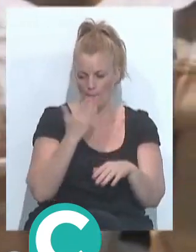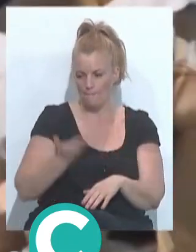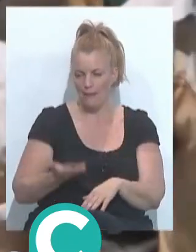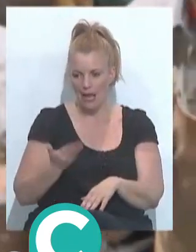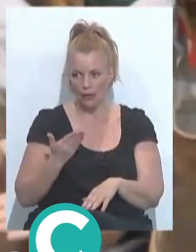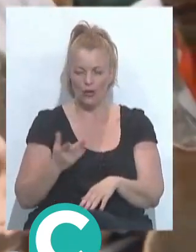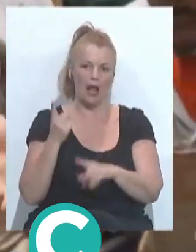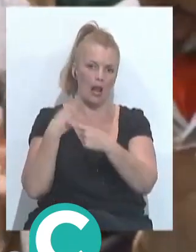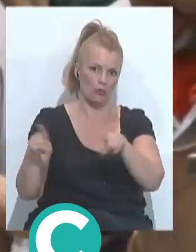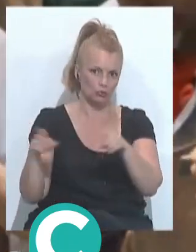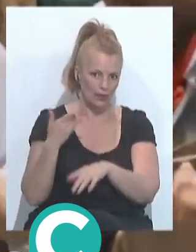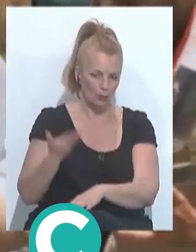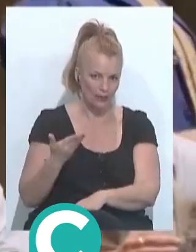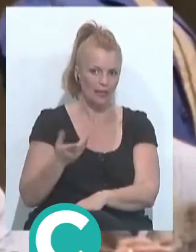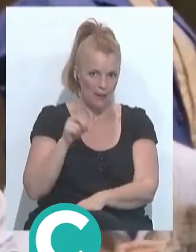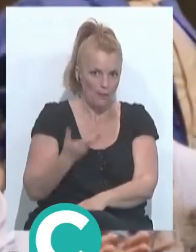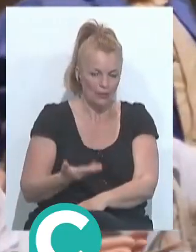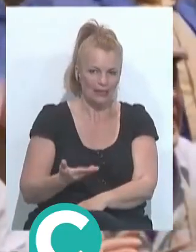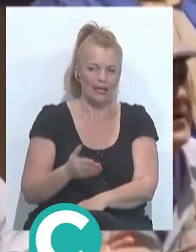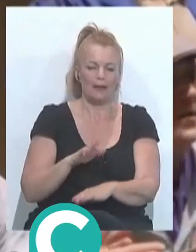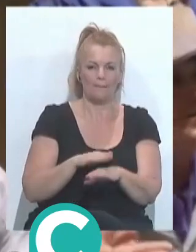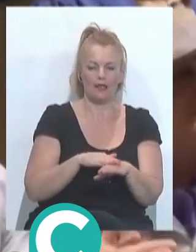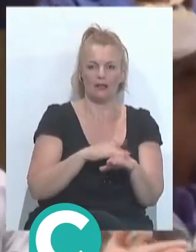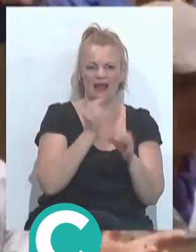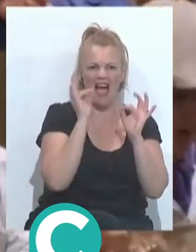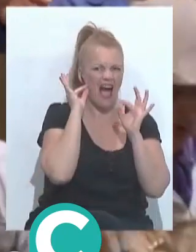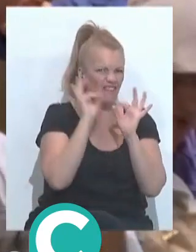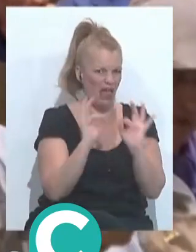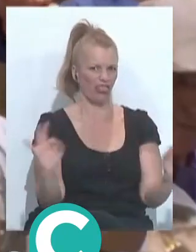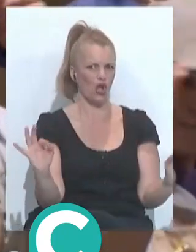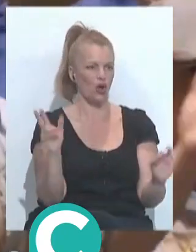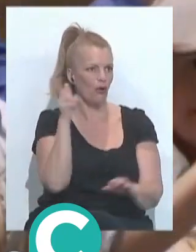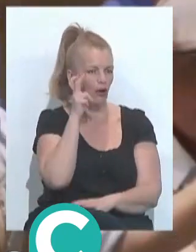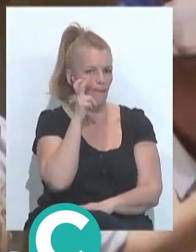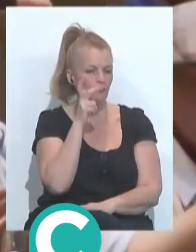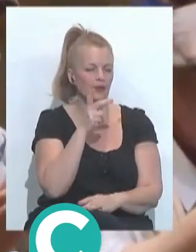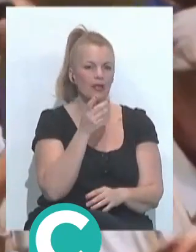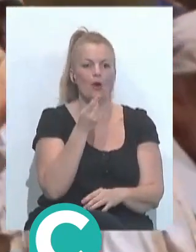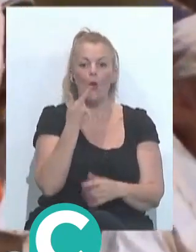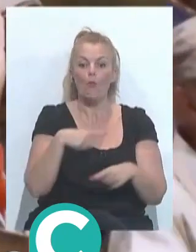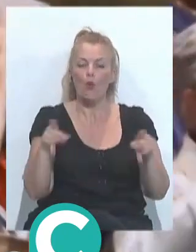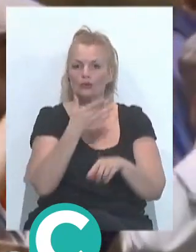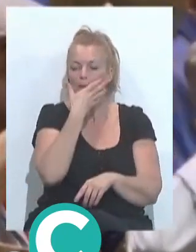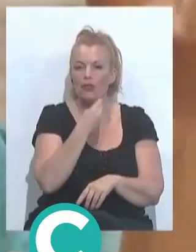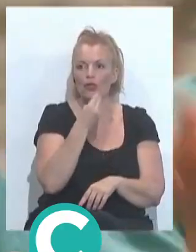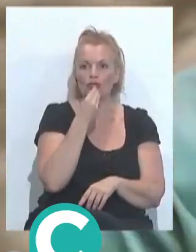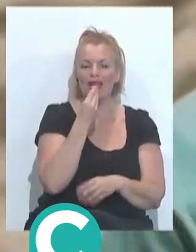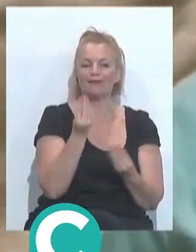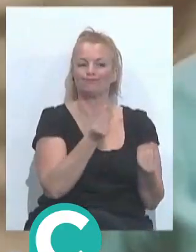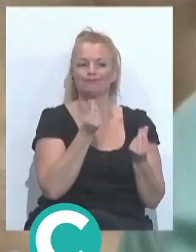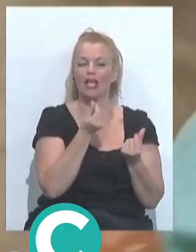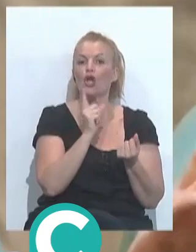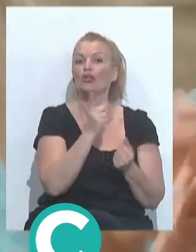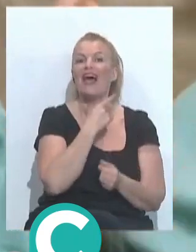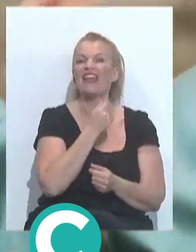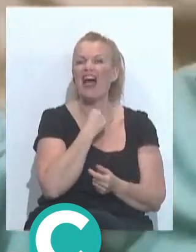un poco la música, porque también es importante, pero por ejemplo, la afinación... Pero puede tener una música preciosa, Luis, pero si no te hace gracia el cuplé,